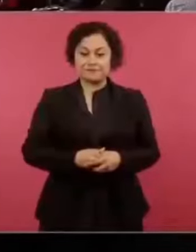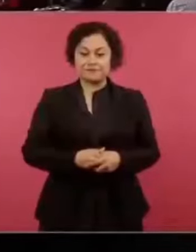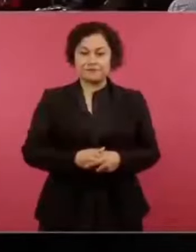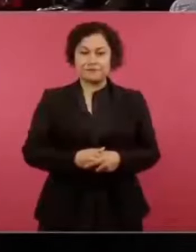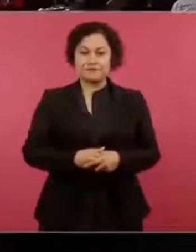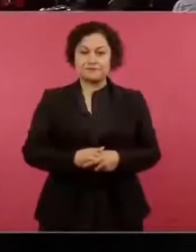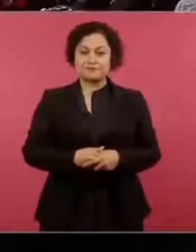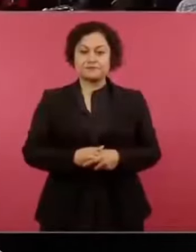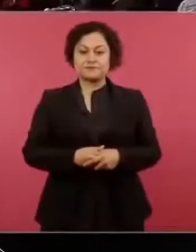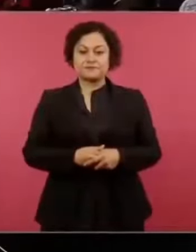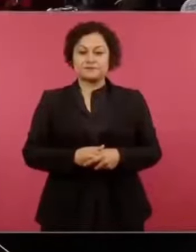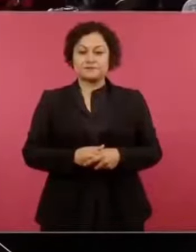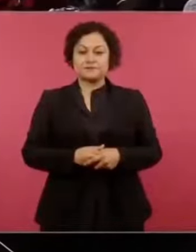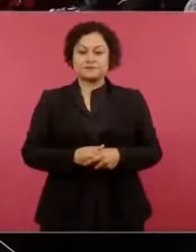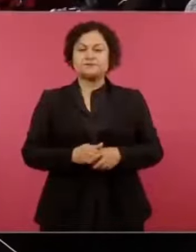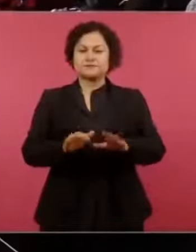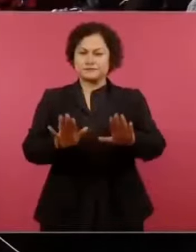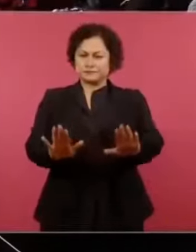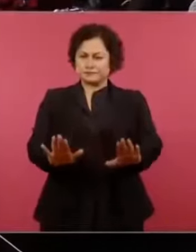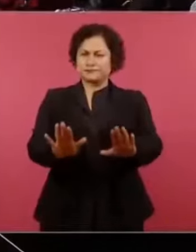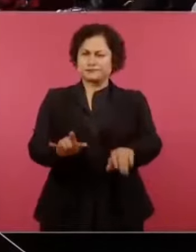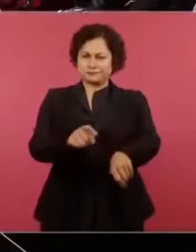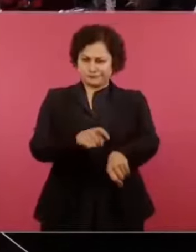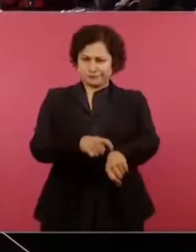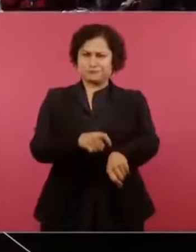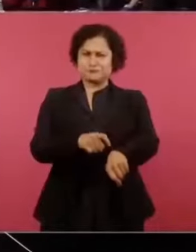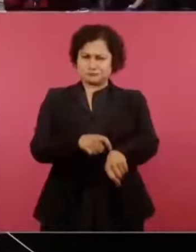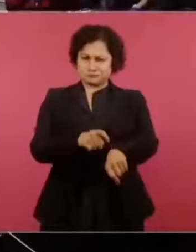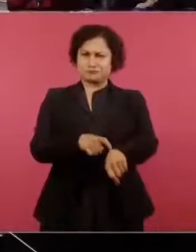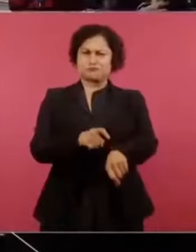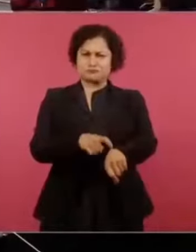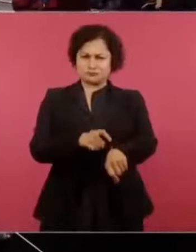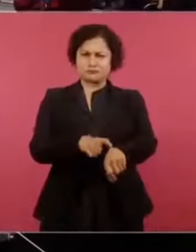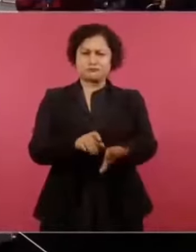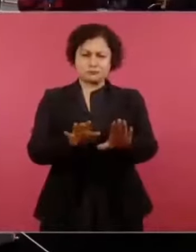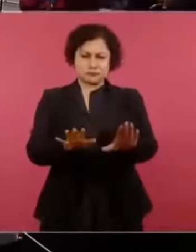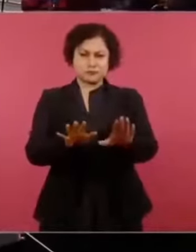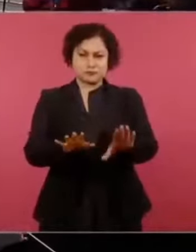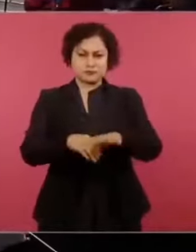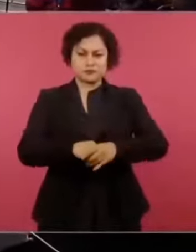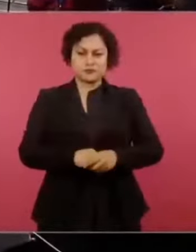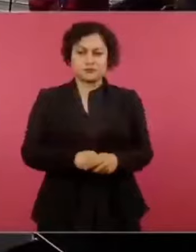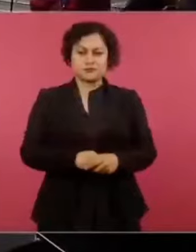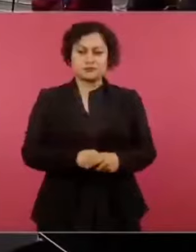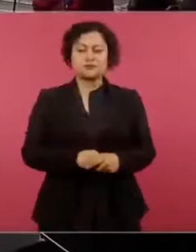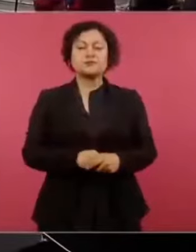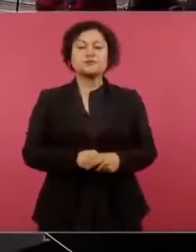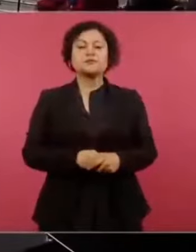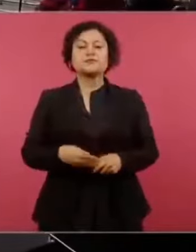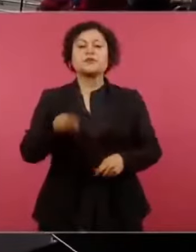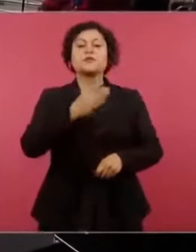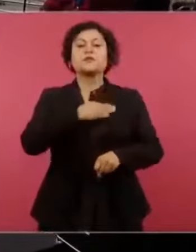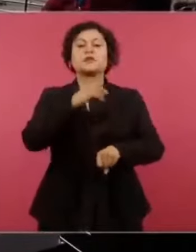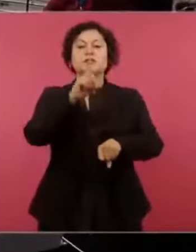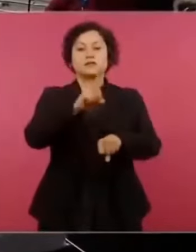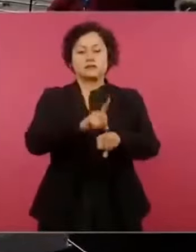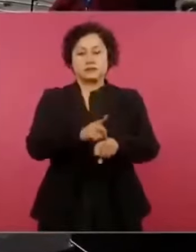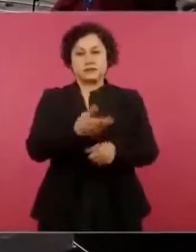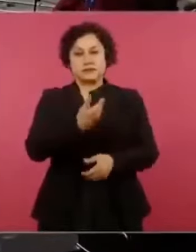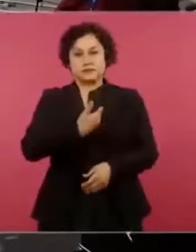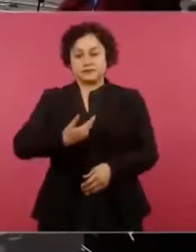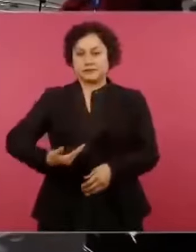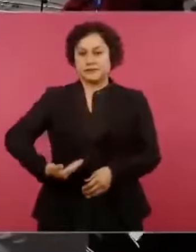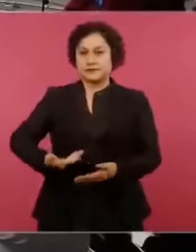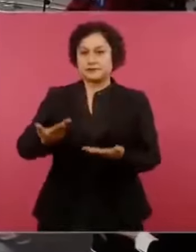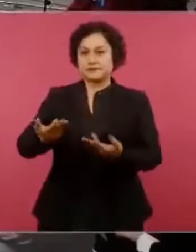Nos va a alcanzar, sí. Buenos días, presidente, buenos días a todas y a todos. Nancy Flores